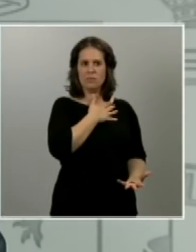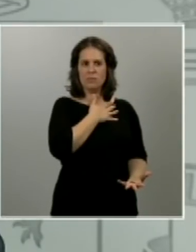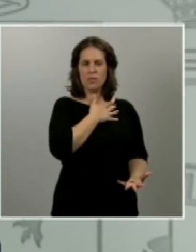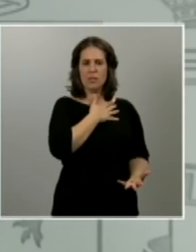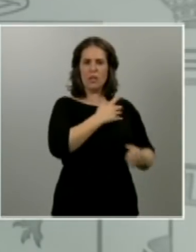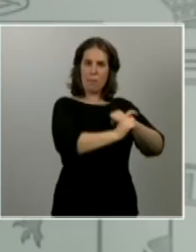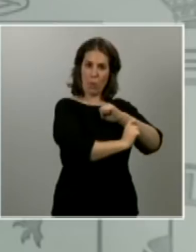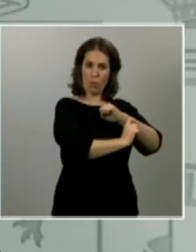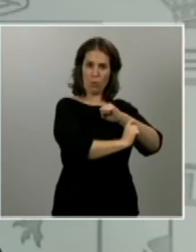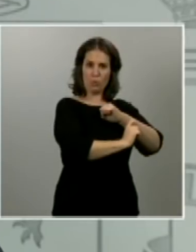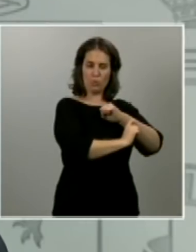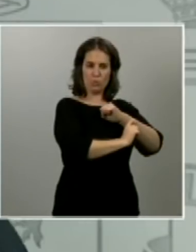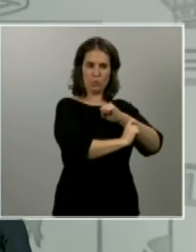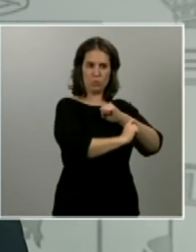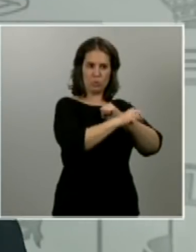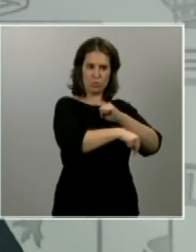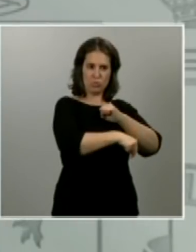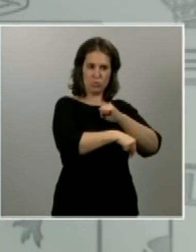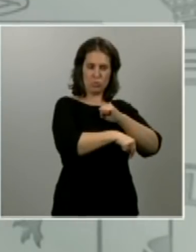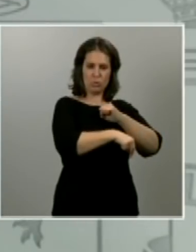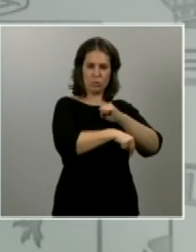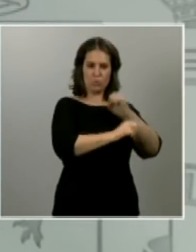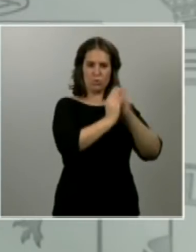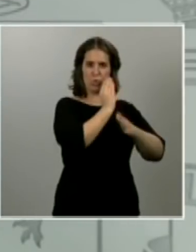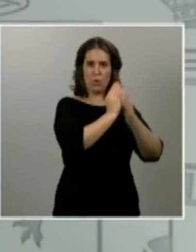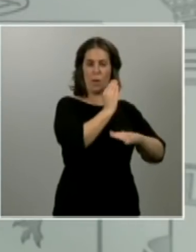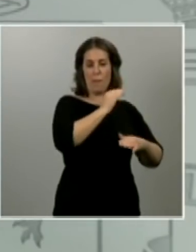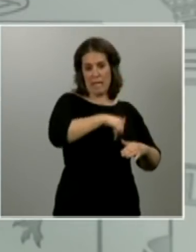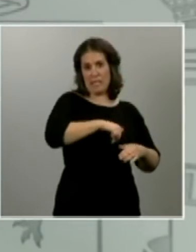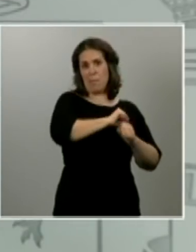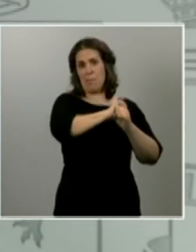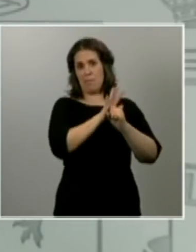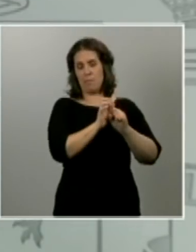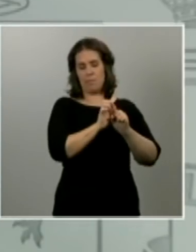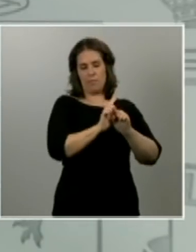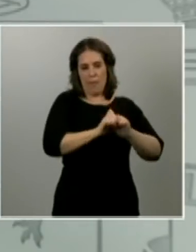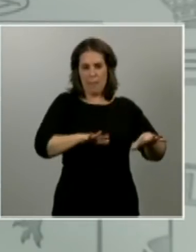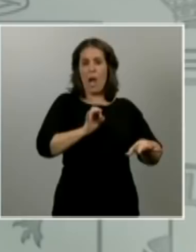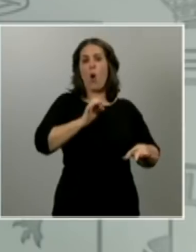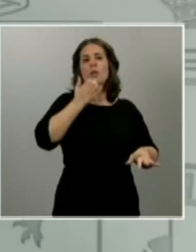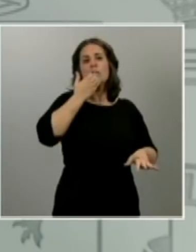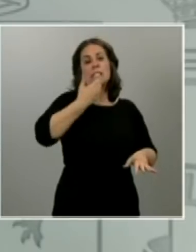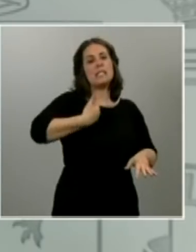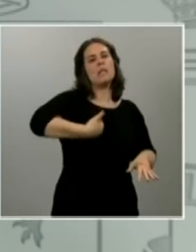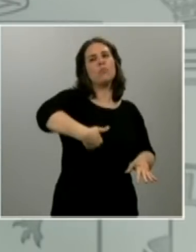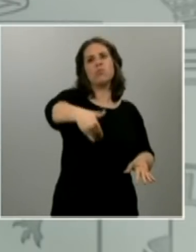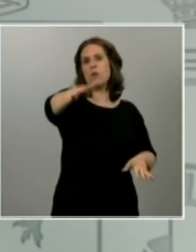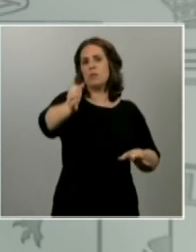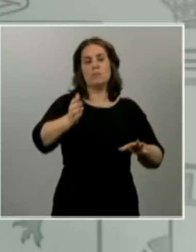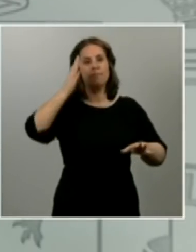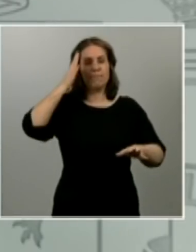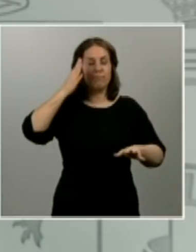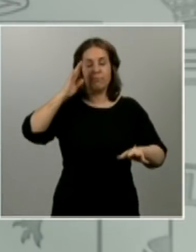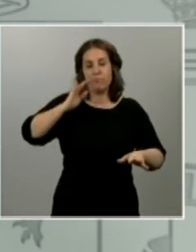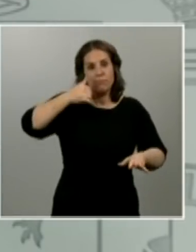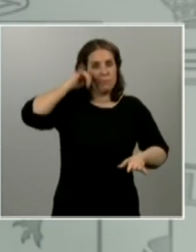que puedan venir esperemos que dentro de muchísimos años muchísimos años pues podamos responder con eficacia a